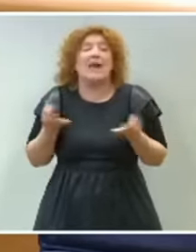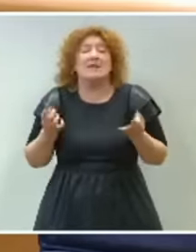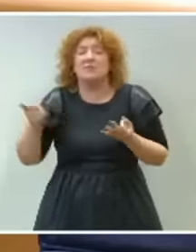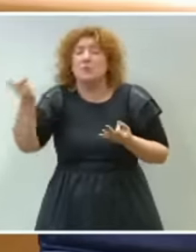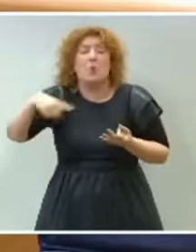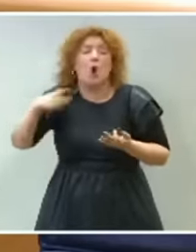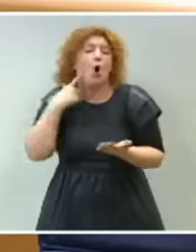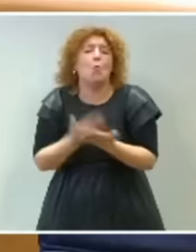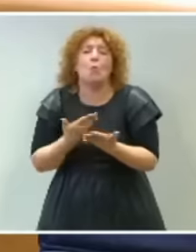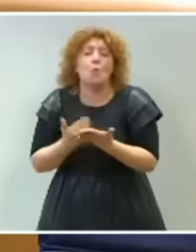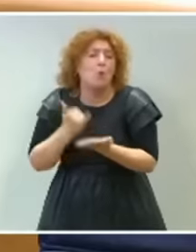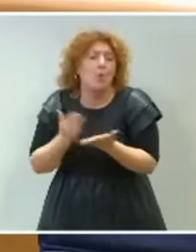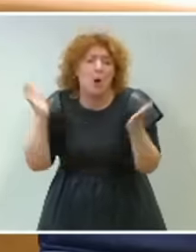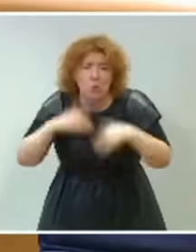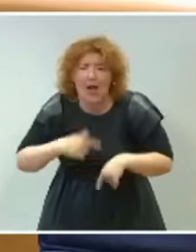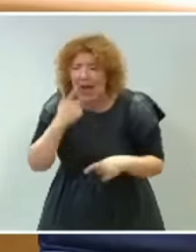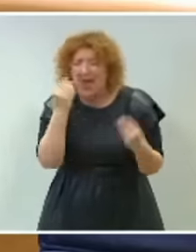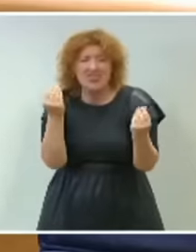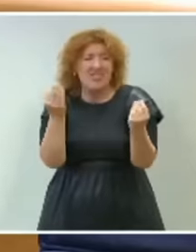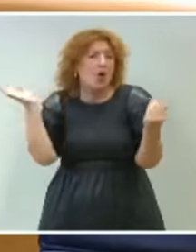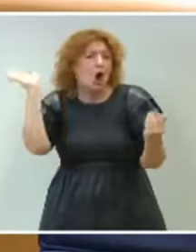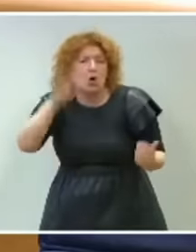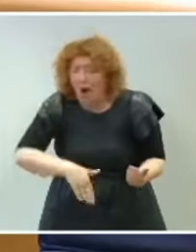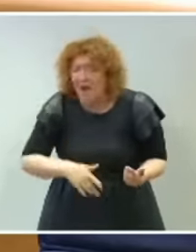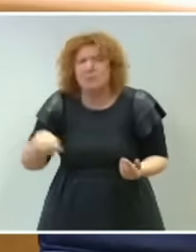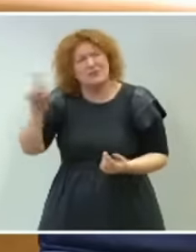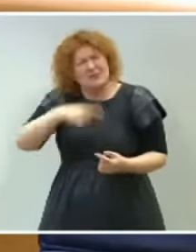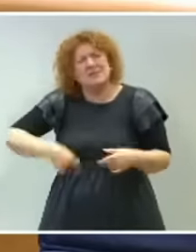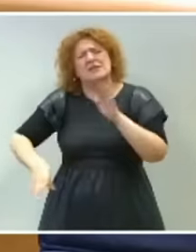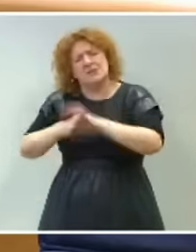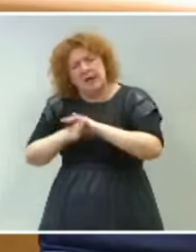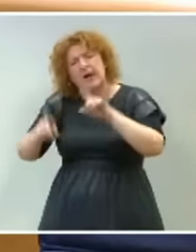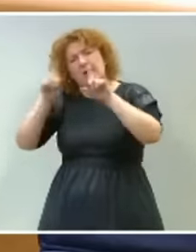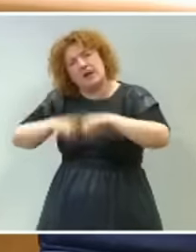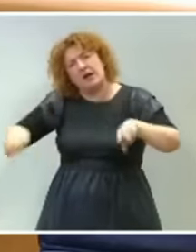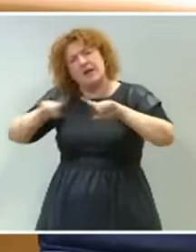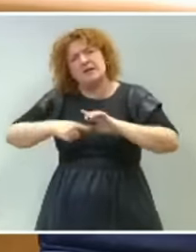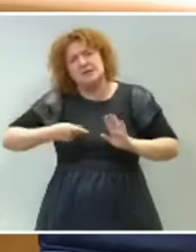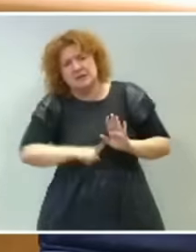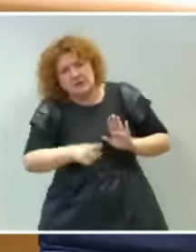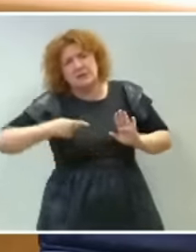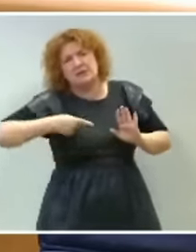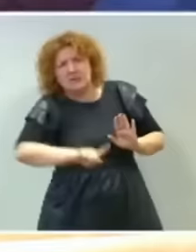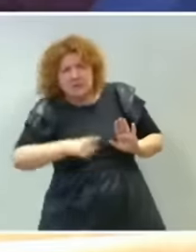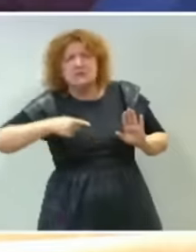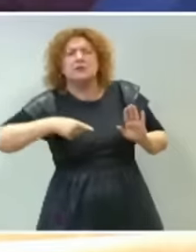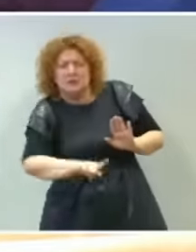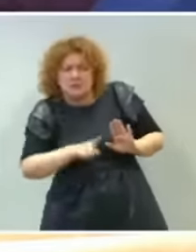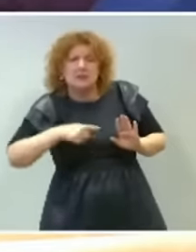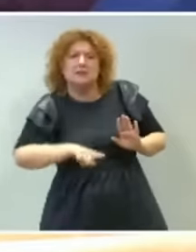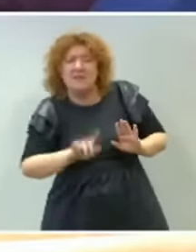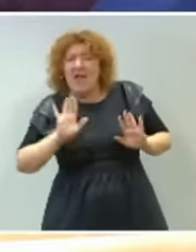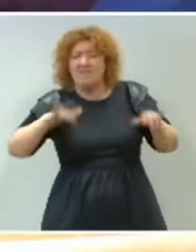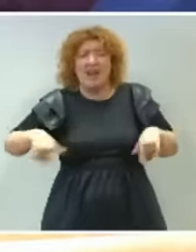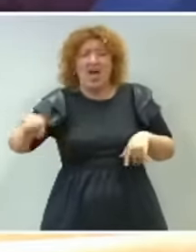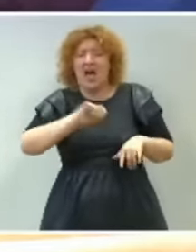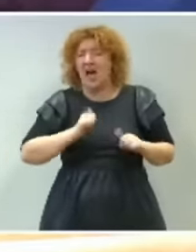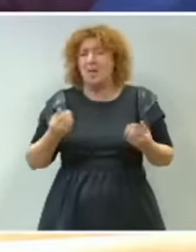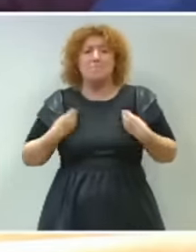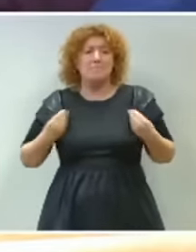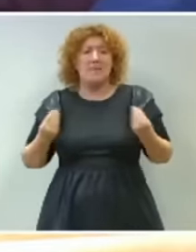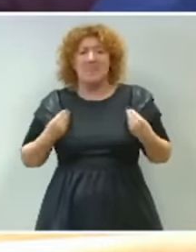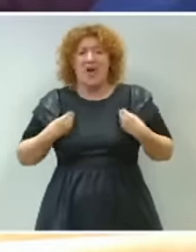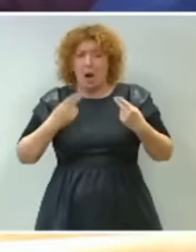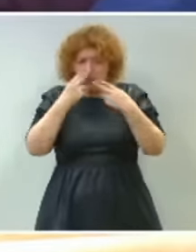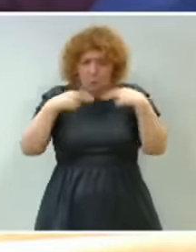ningún indicio ni nada, siguen ustedes haciendo provocaciones e intentando empozoñar la vida